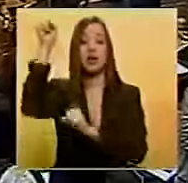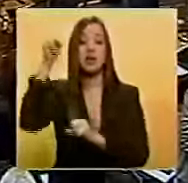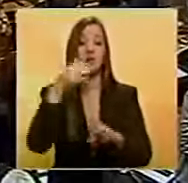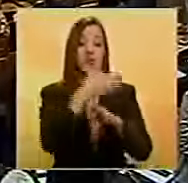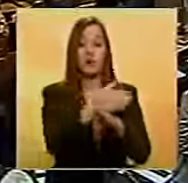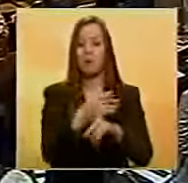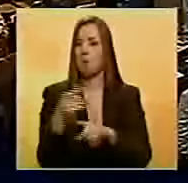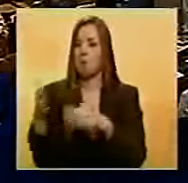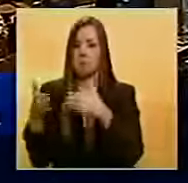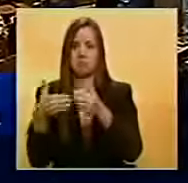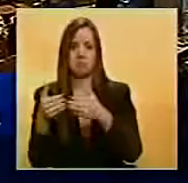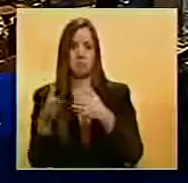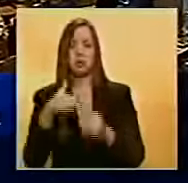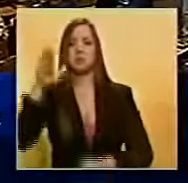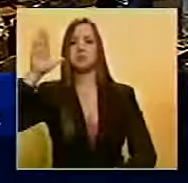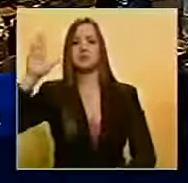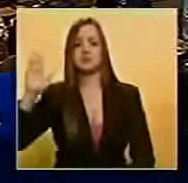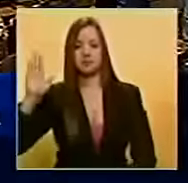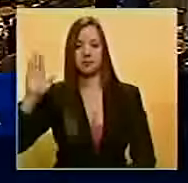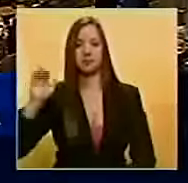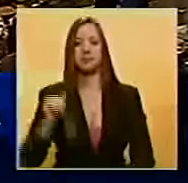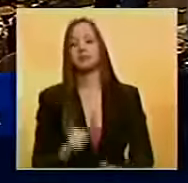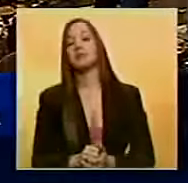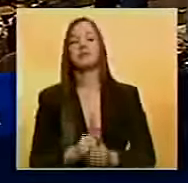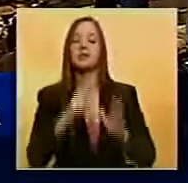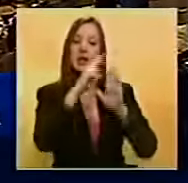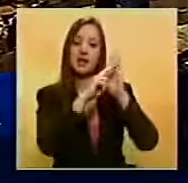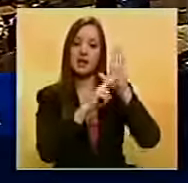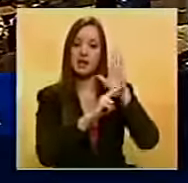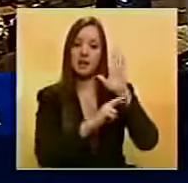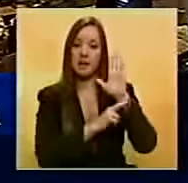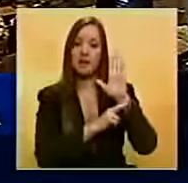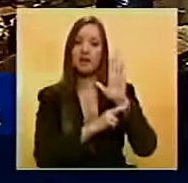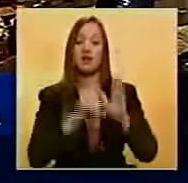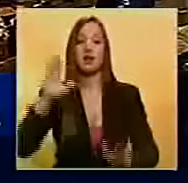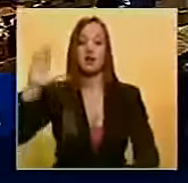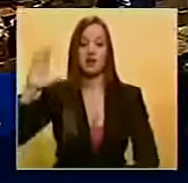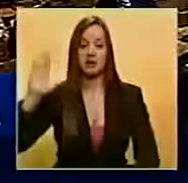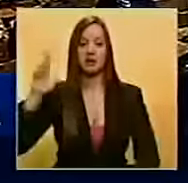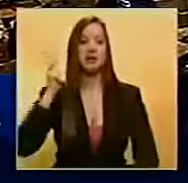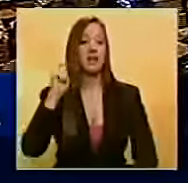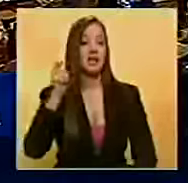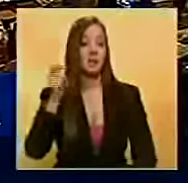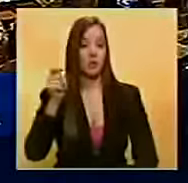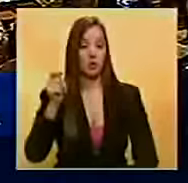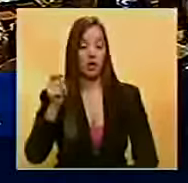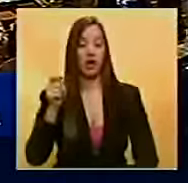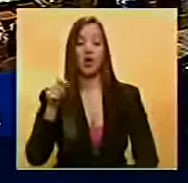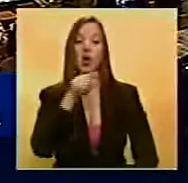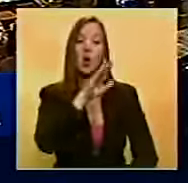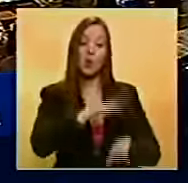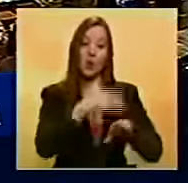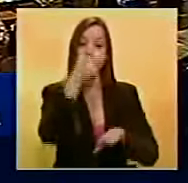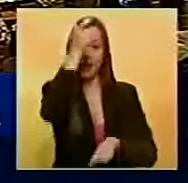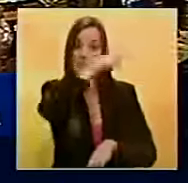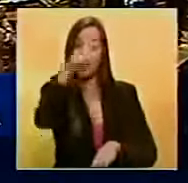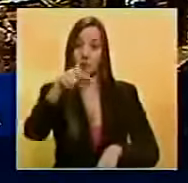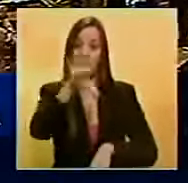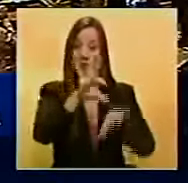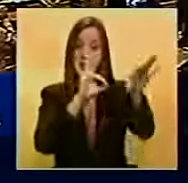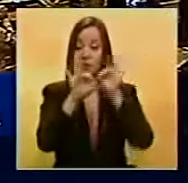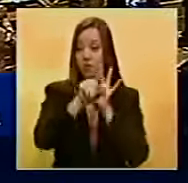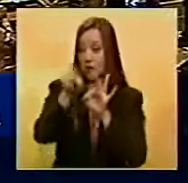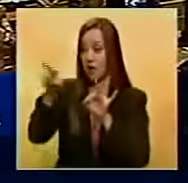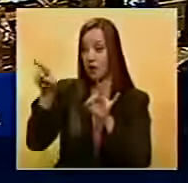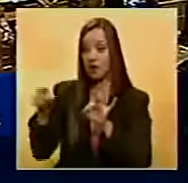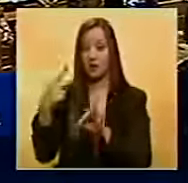El reglamento interior y de debate y su condición de diputados electos por el pueblo porque han sido invertidos como tales